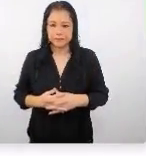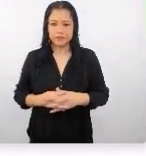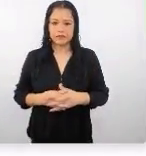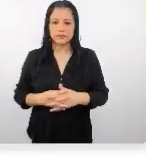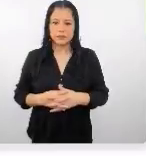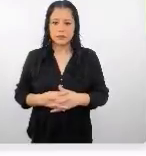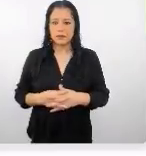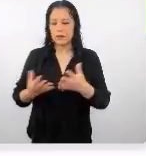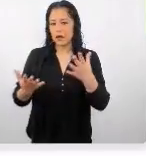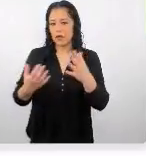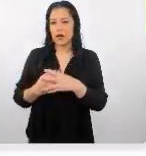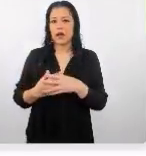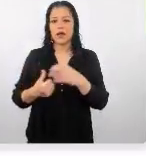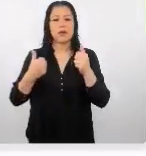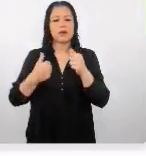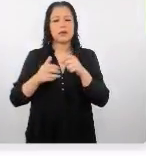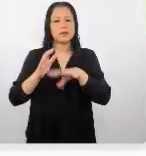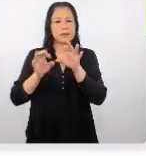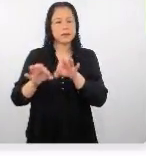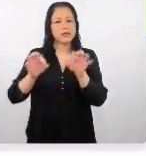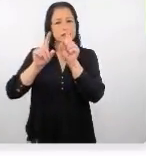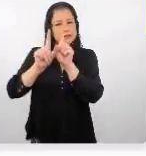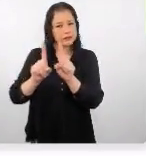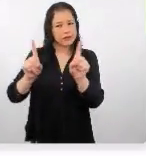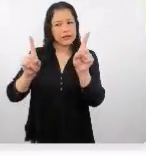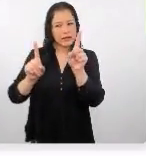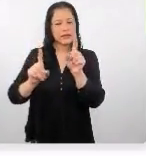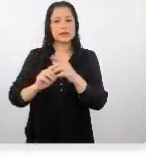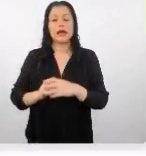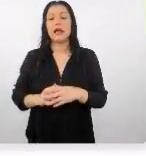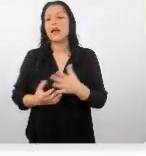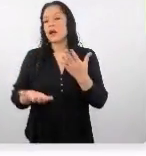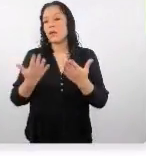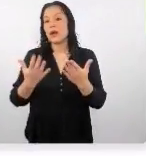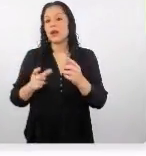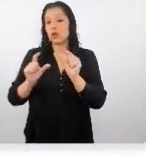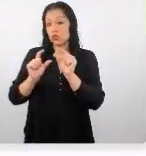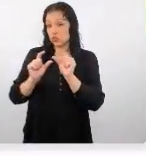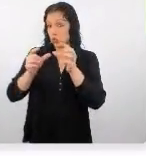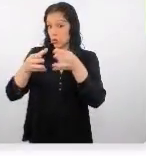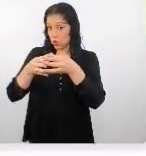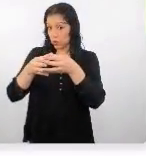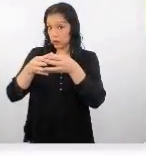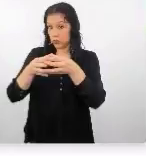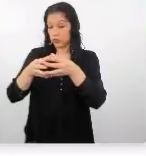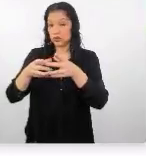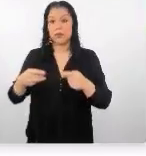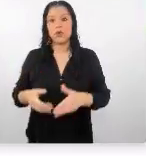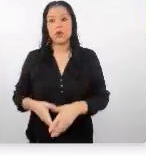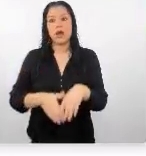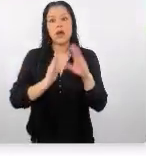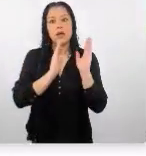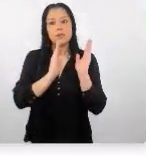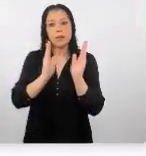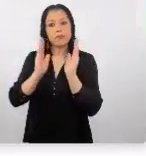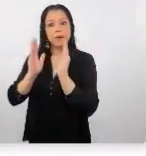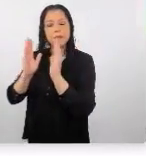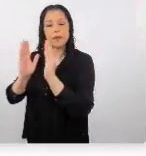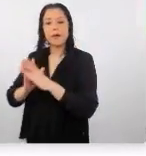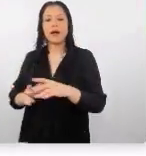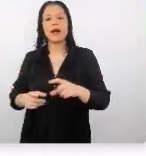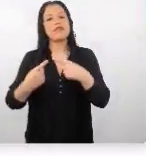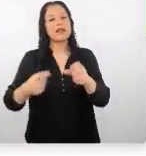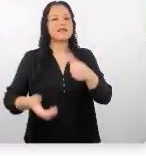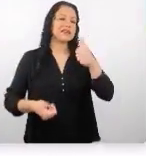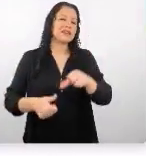en cuanto a los aspectos claves y diferenciadores también tenemos que los grupos son muy disciplinados y ordenados a diferencia de otros